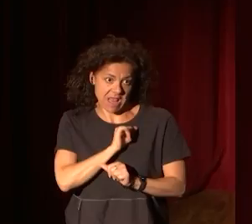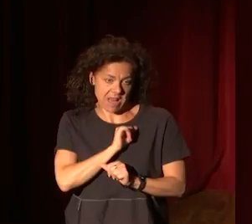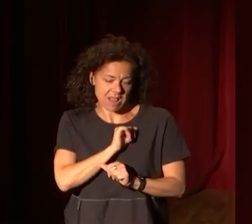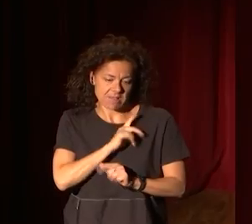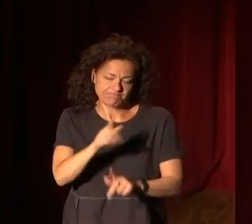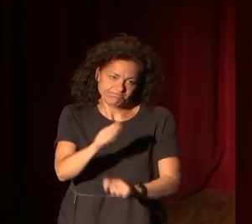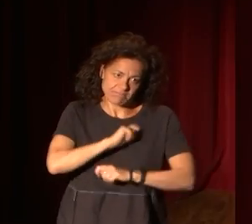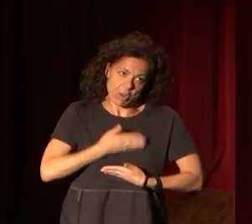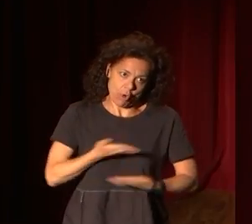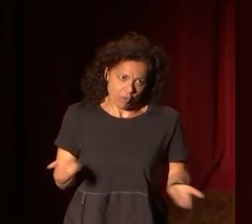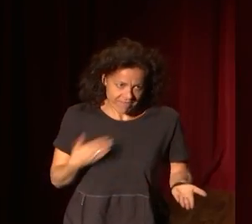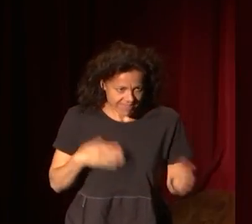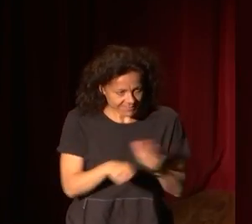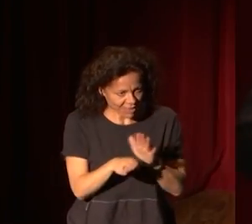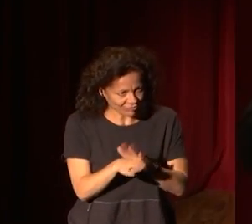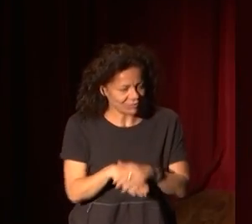confianza.